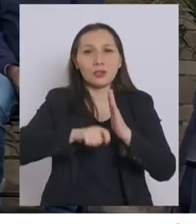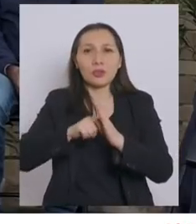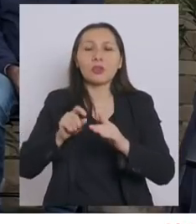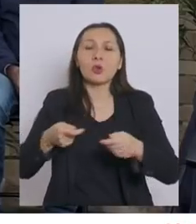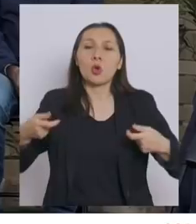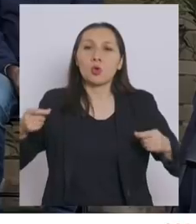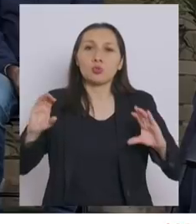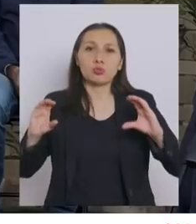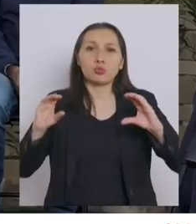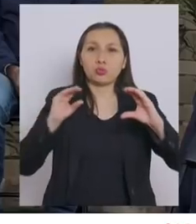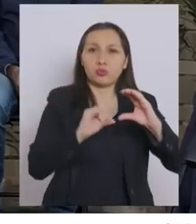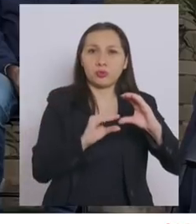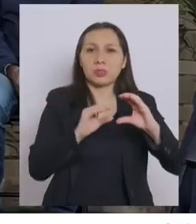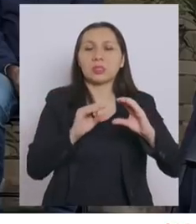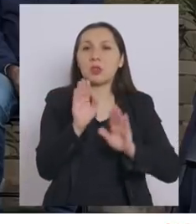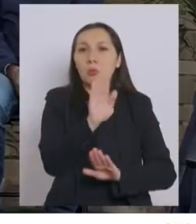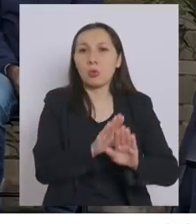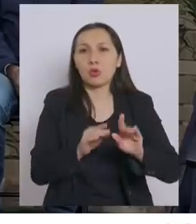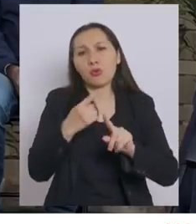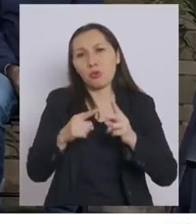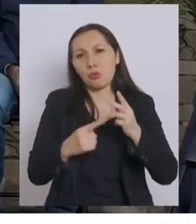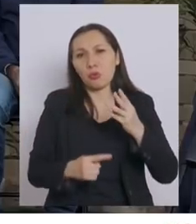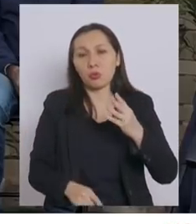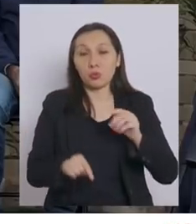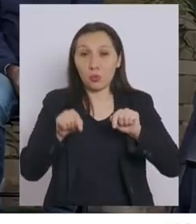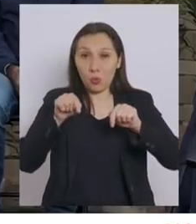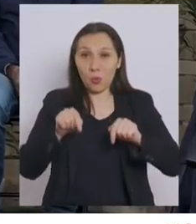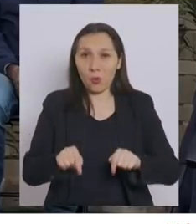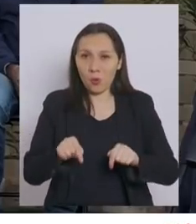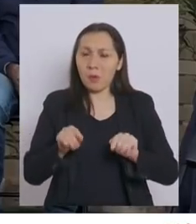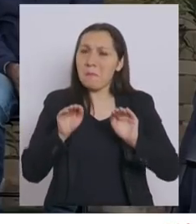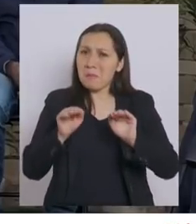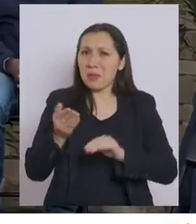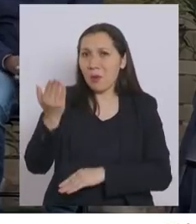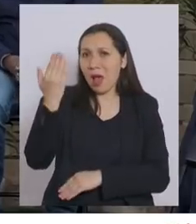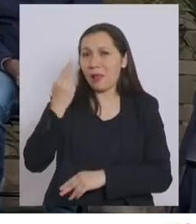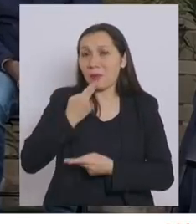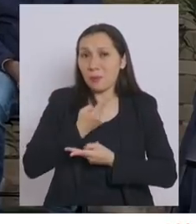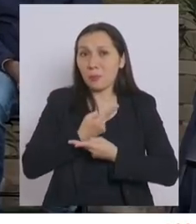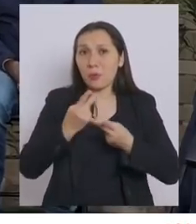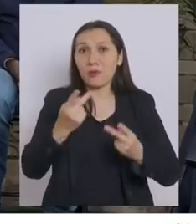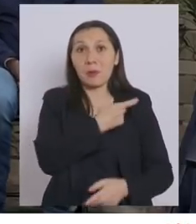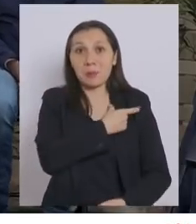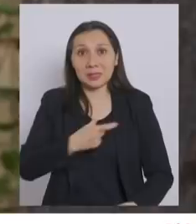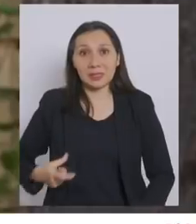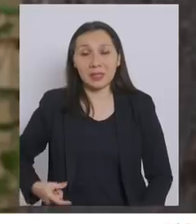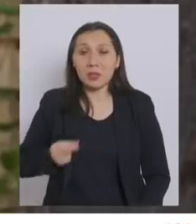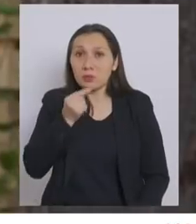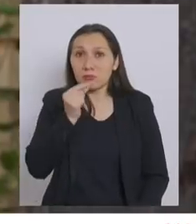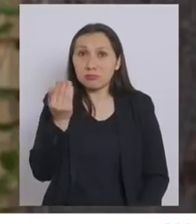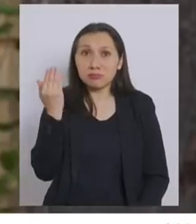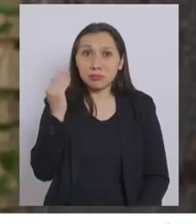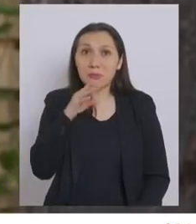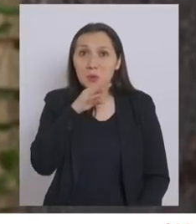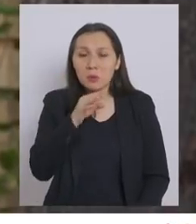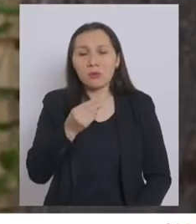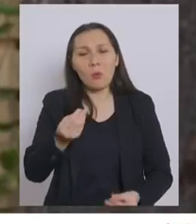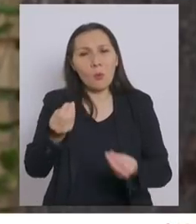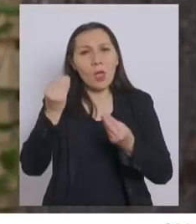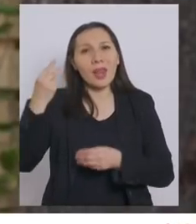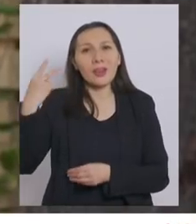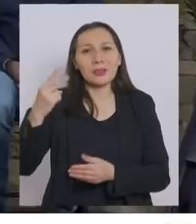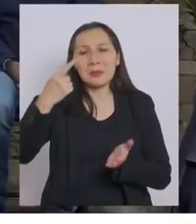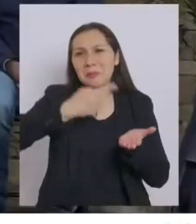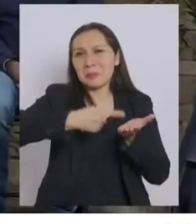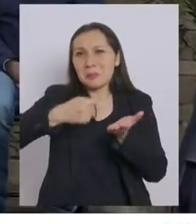el subsidio protege, entre otros. Hoy, y tal como anunció el presidente hace unos minutos, tenemos una gran noticia